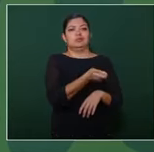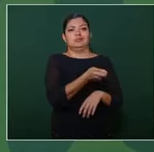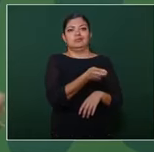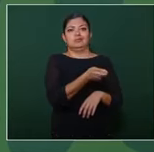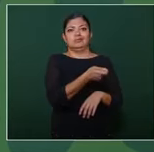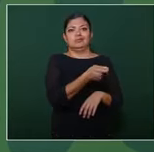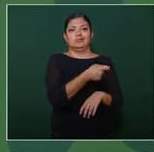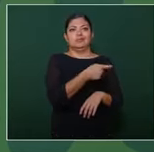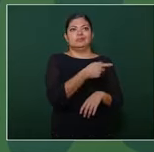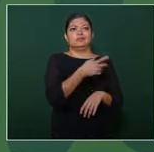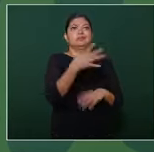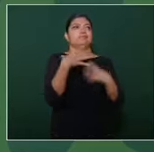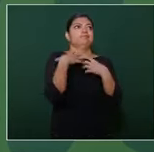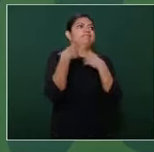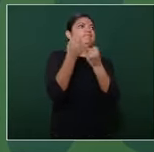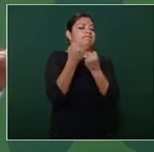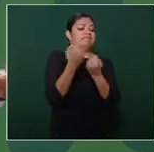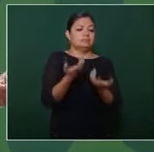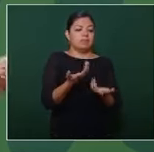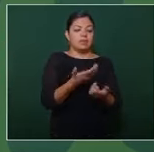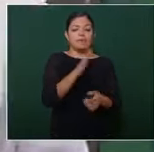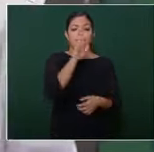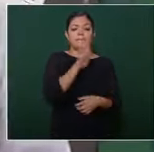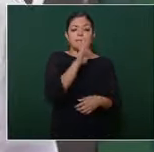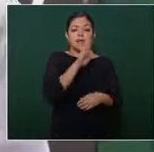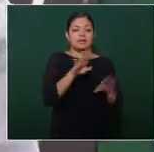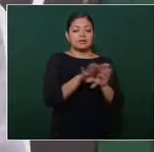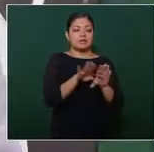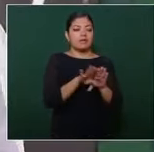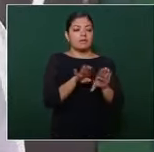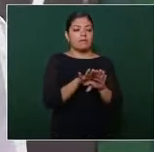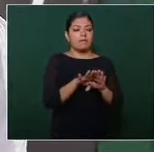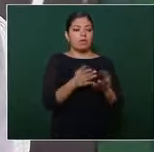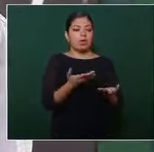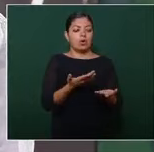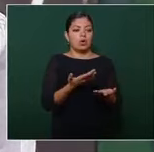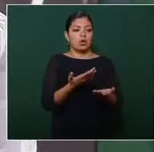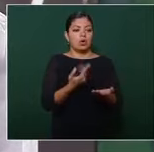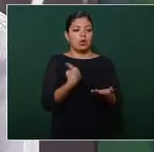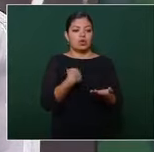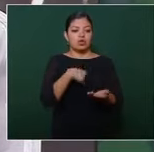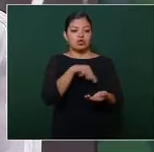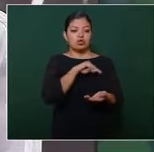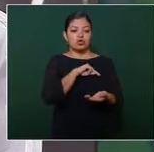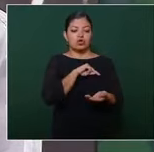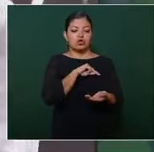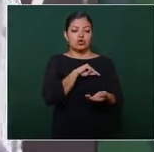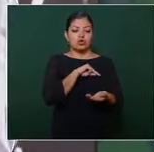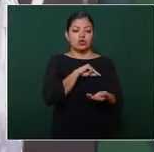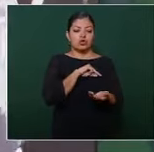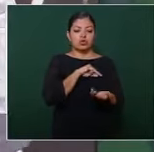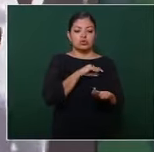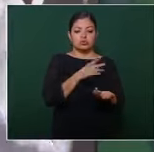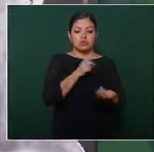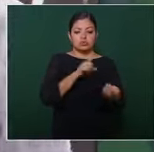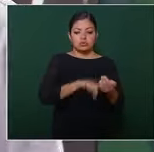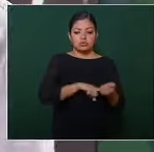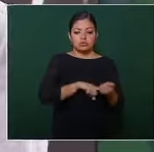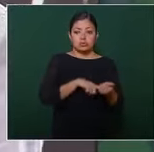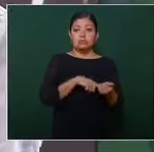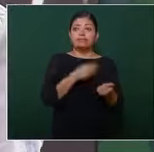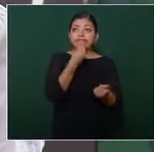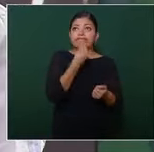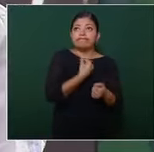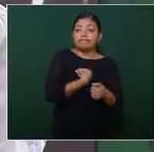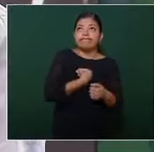como si este dependiéramos por entero de Estados Unidos